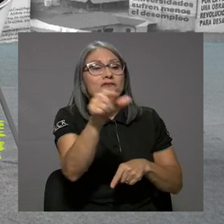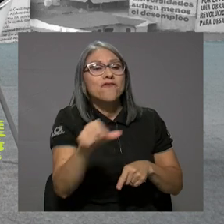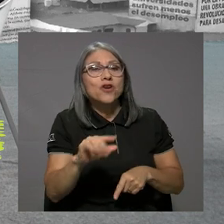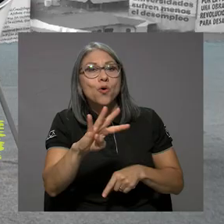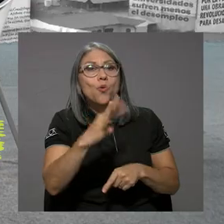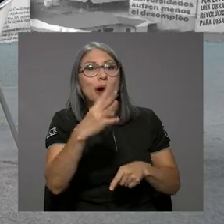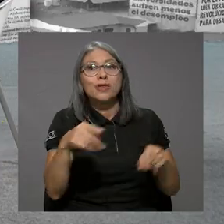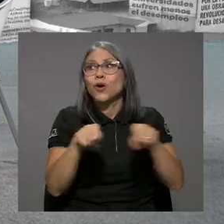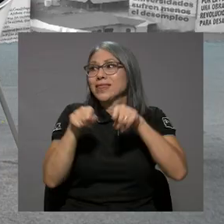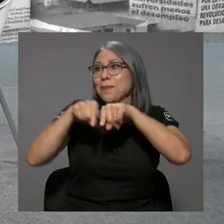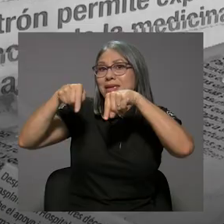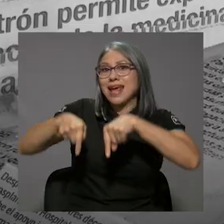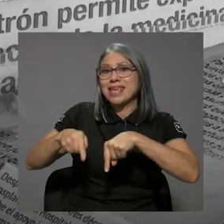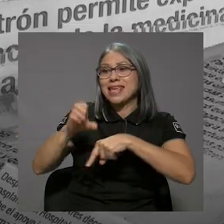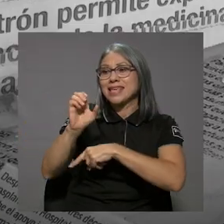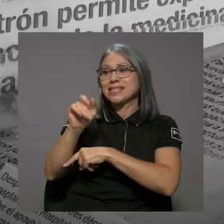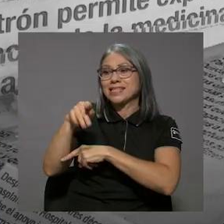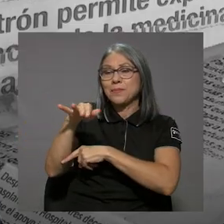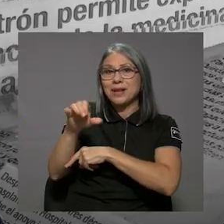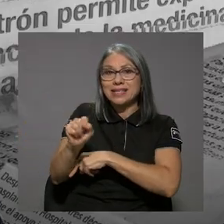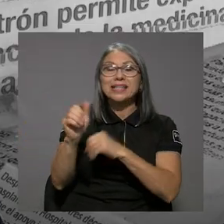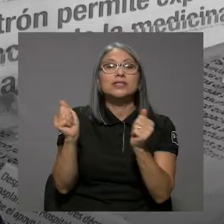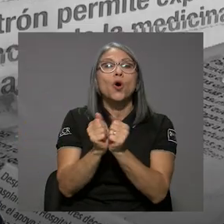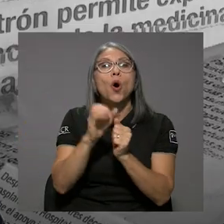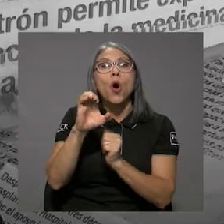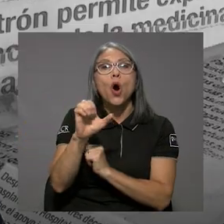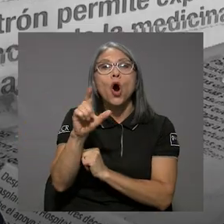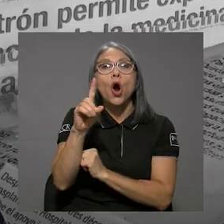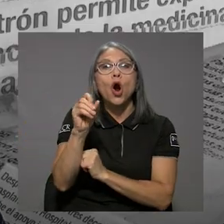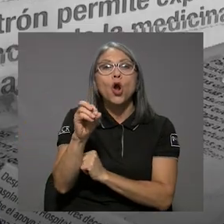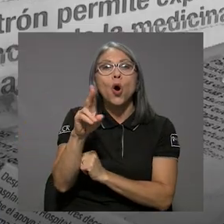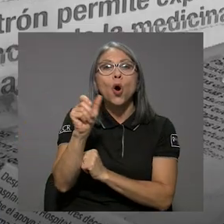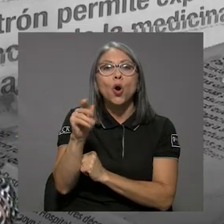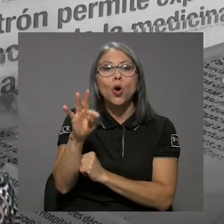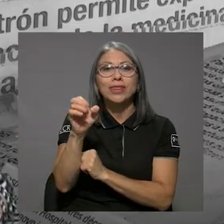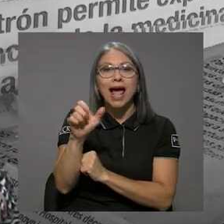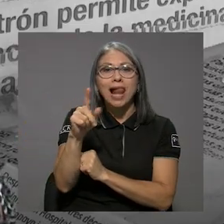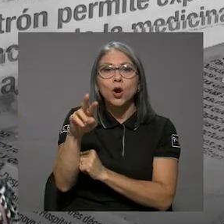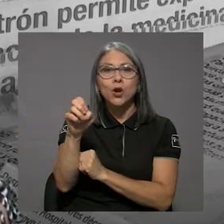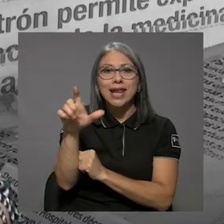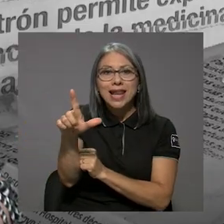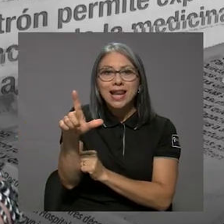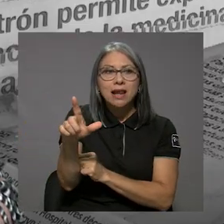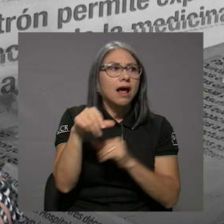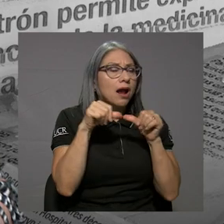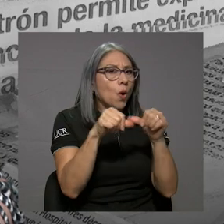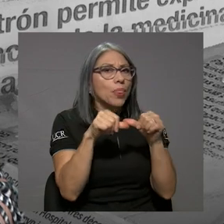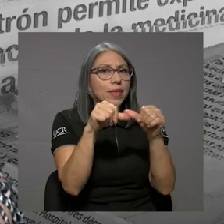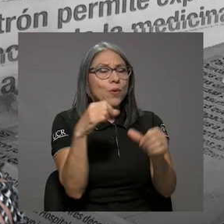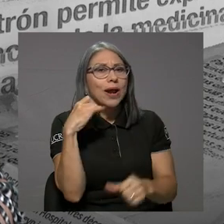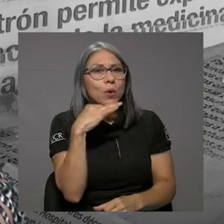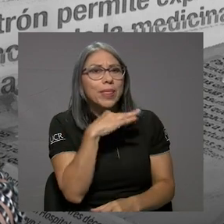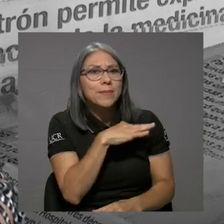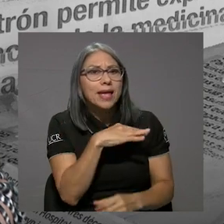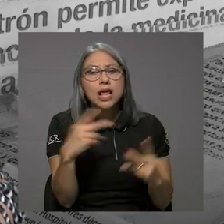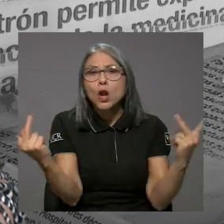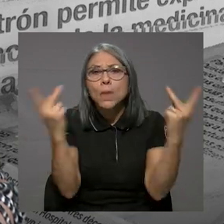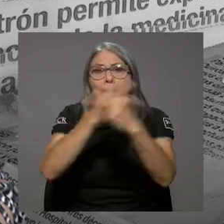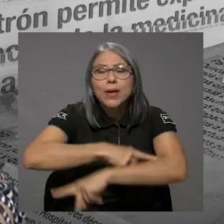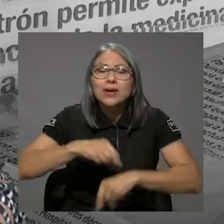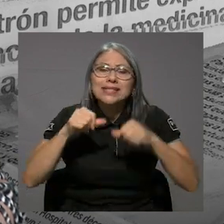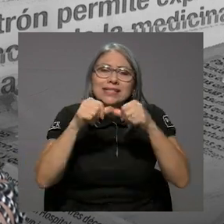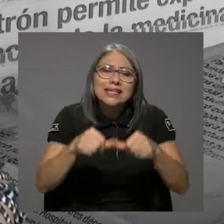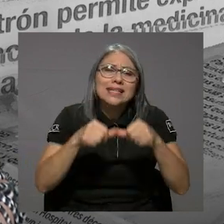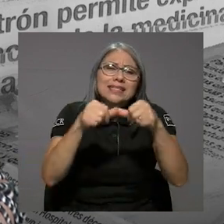luego aquí en Cipreses de Oriamuno, con lo de Cipreses no está concluido, ahí continúa. Ahí continúa la contaminación y lo